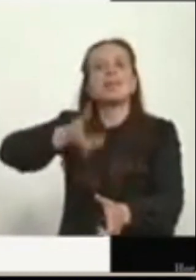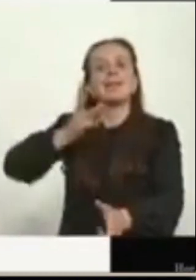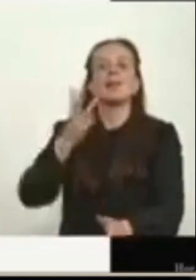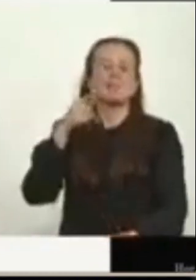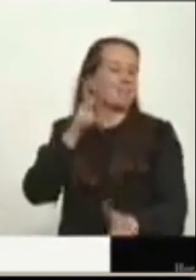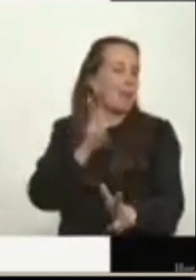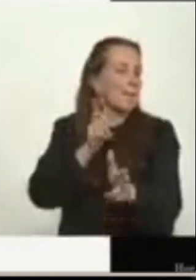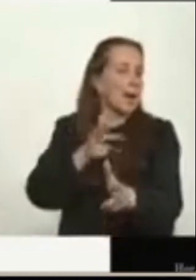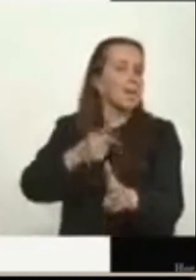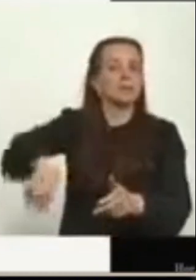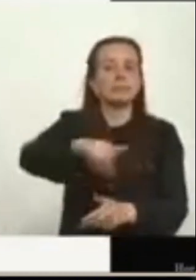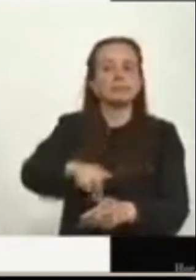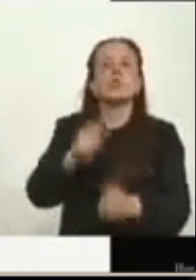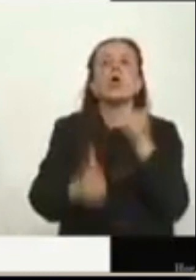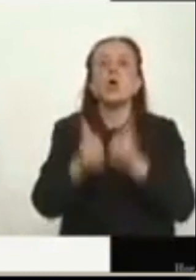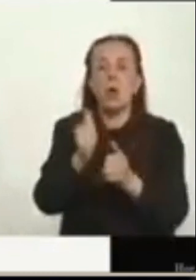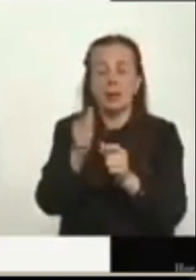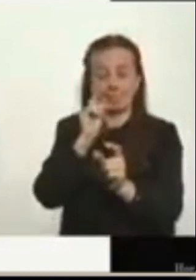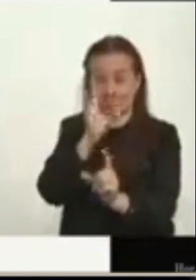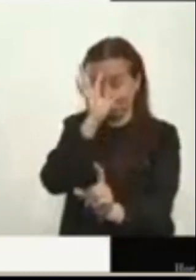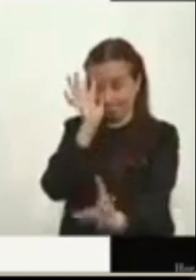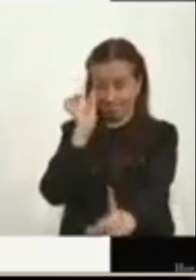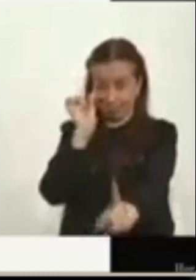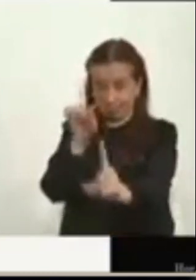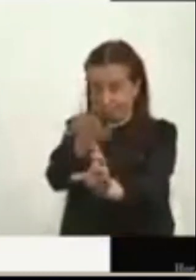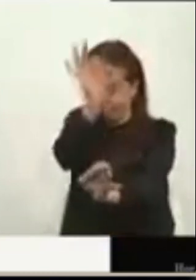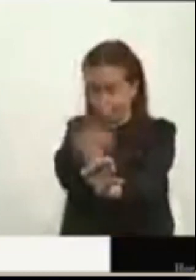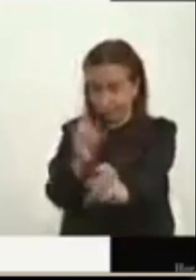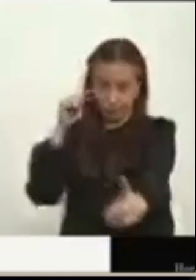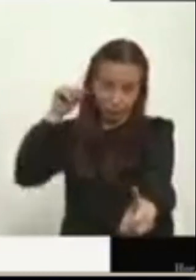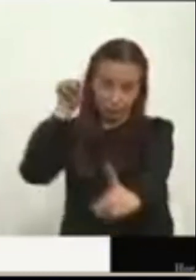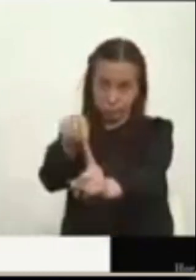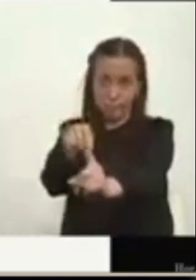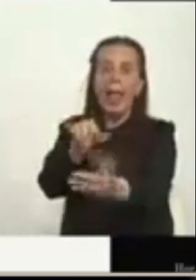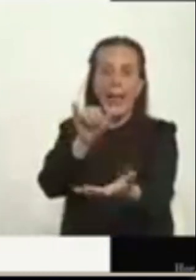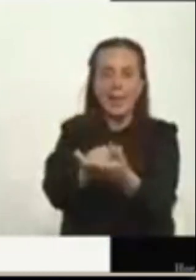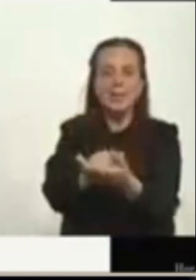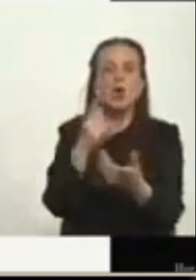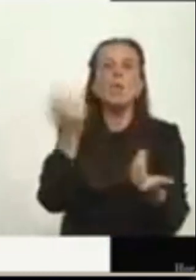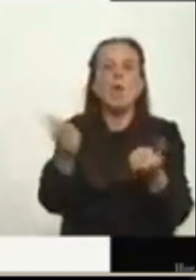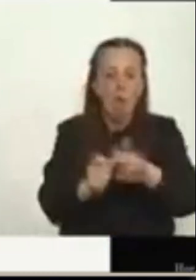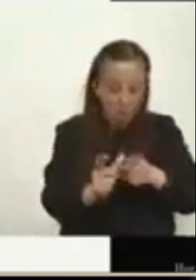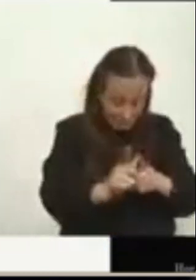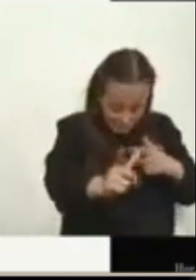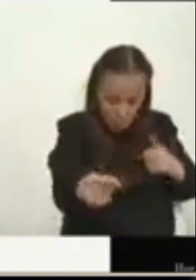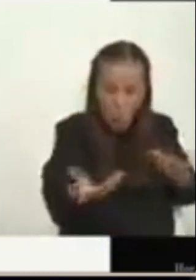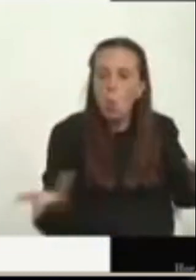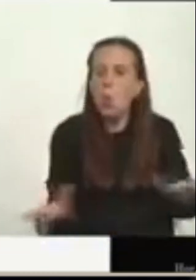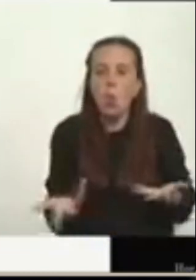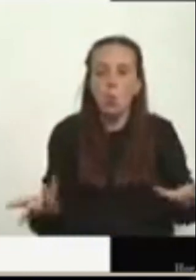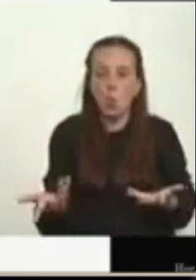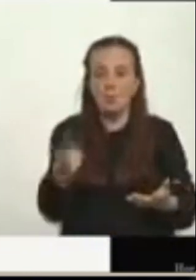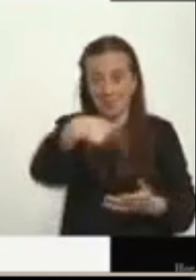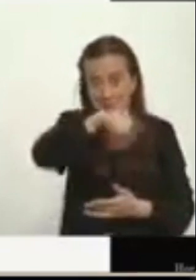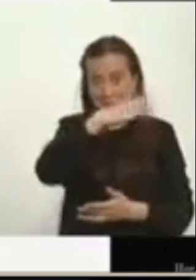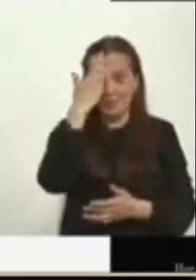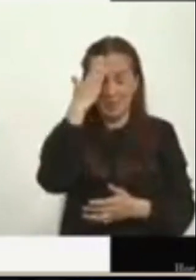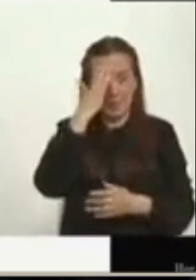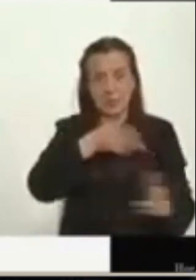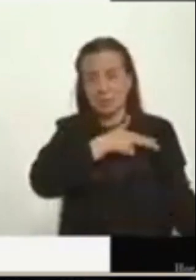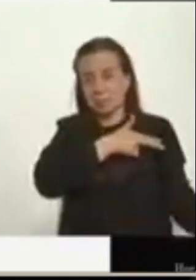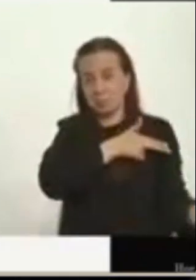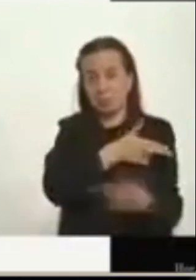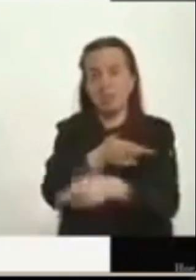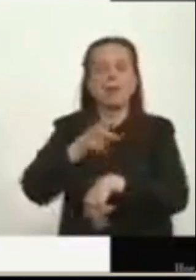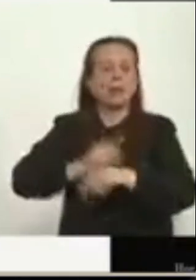Fueron tiros de precisión. Porque ustedes ven aquí las distancias. En los tiros de ráfaga, que son décimas